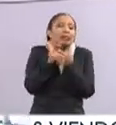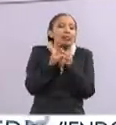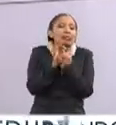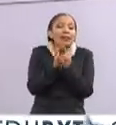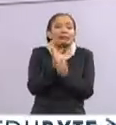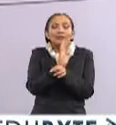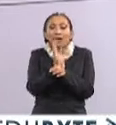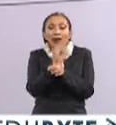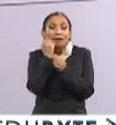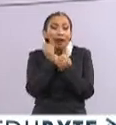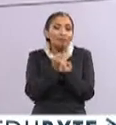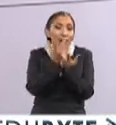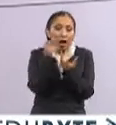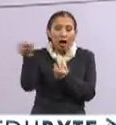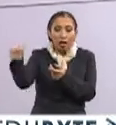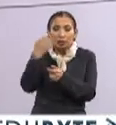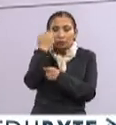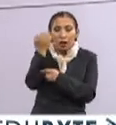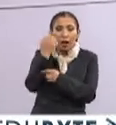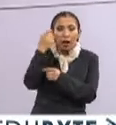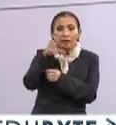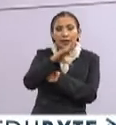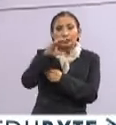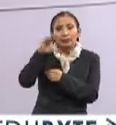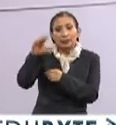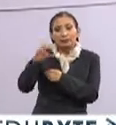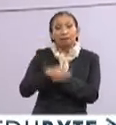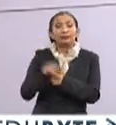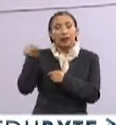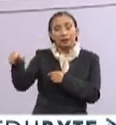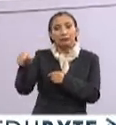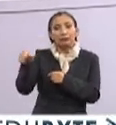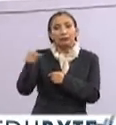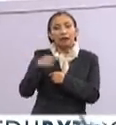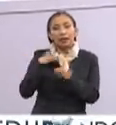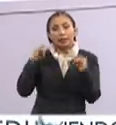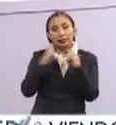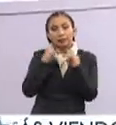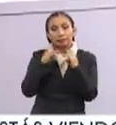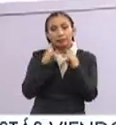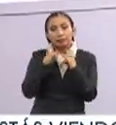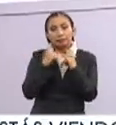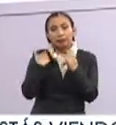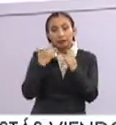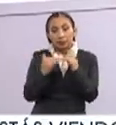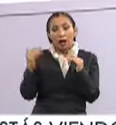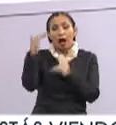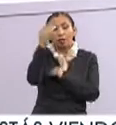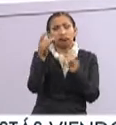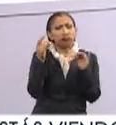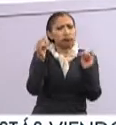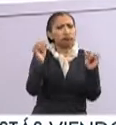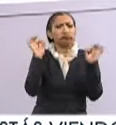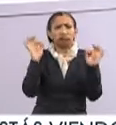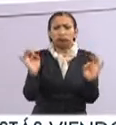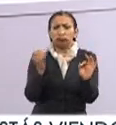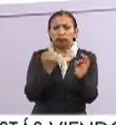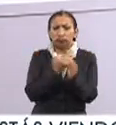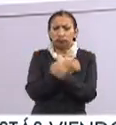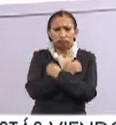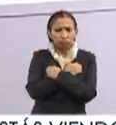lenguaje, pues hay una institución como el CCC, que es una institución con un enorme prestigio académico